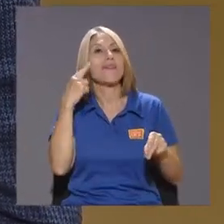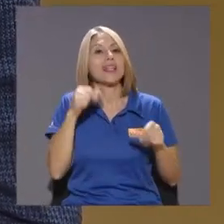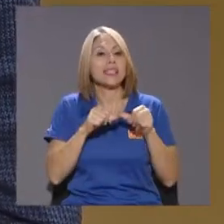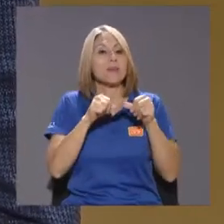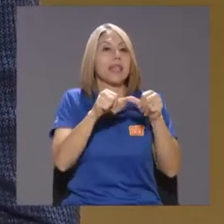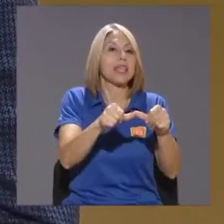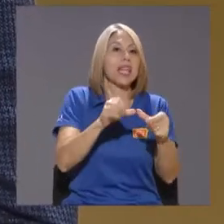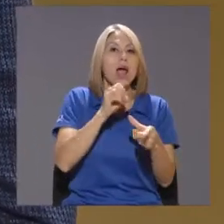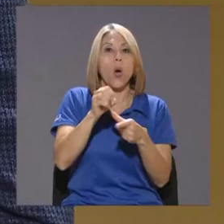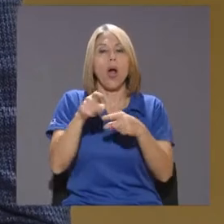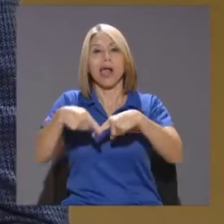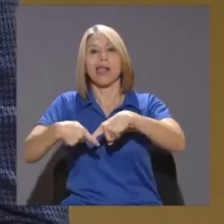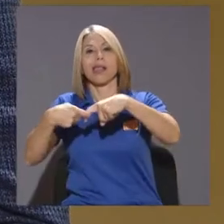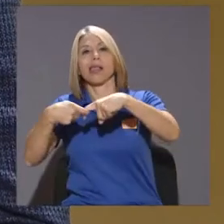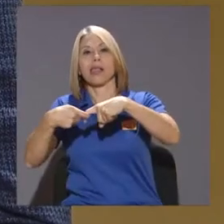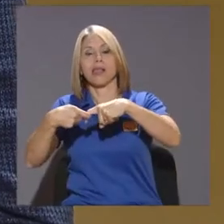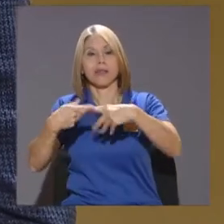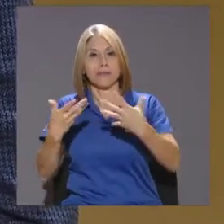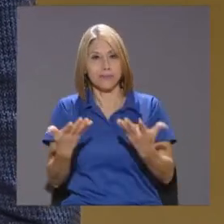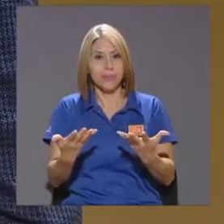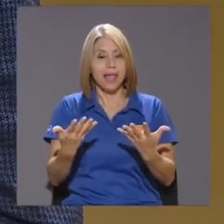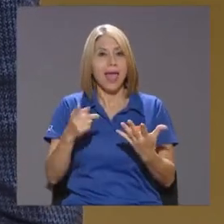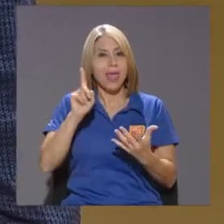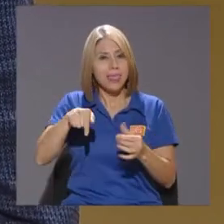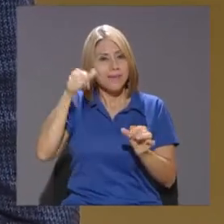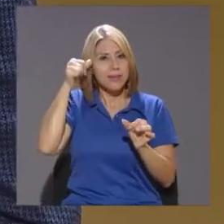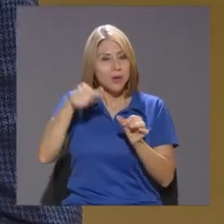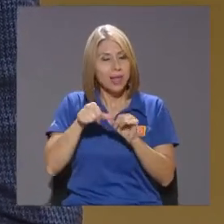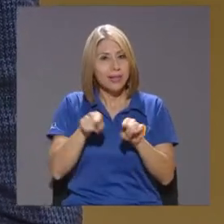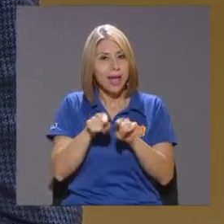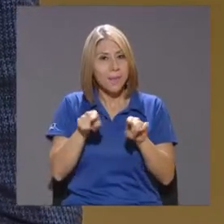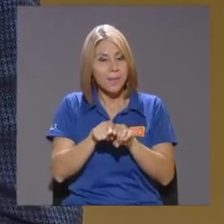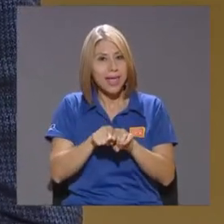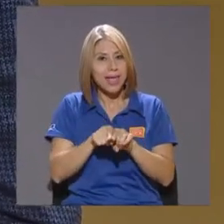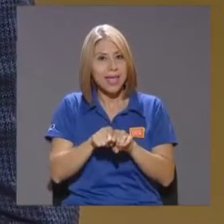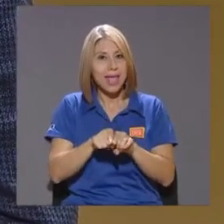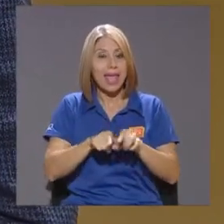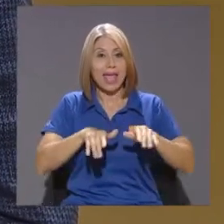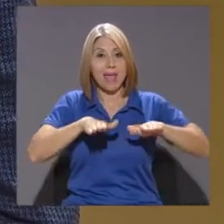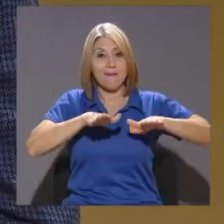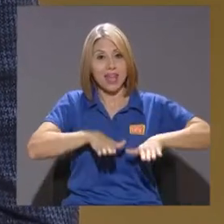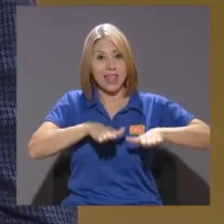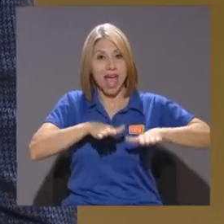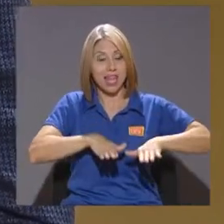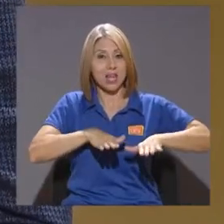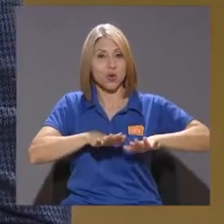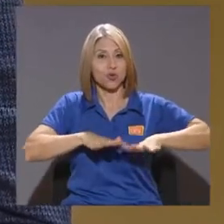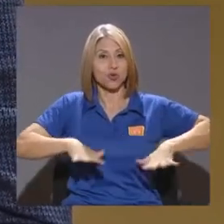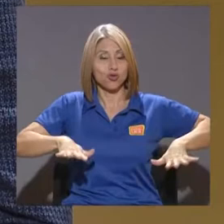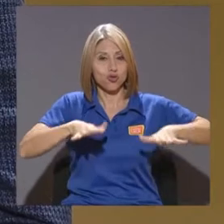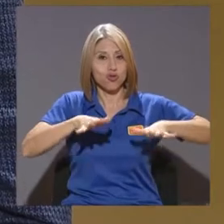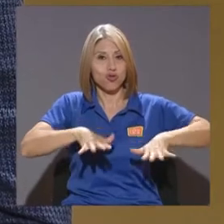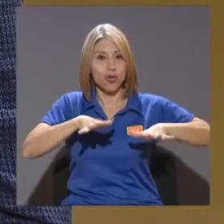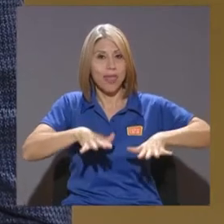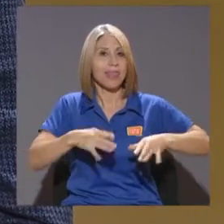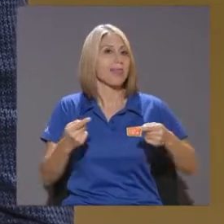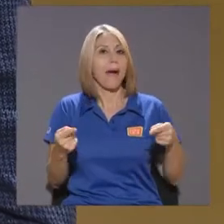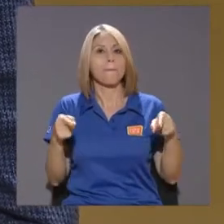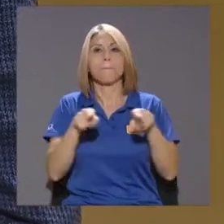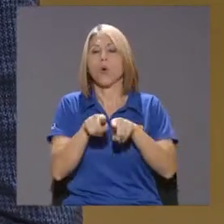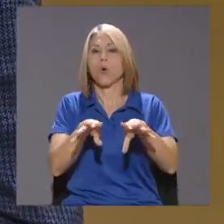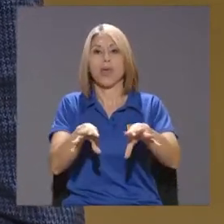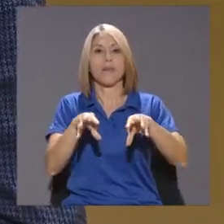recordar también Que los británicos tampoco adoptaron la moneda